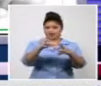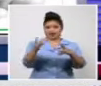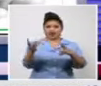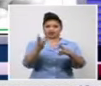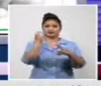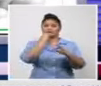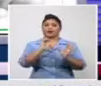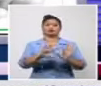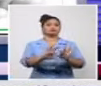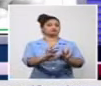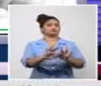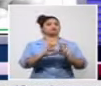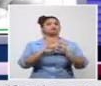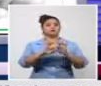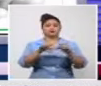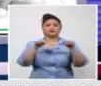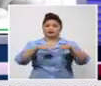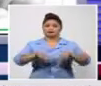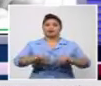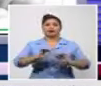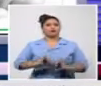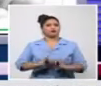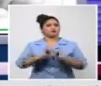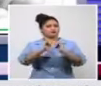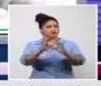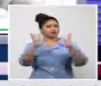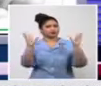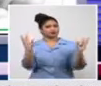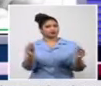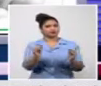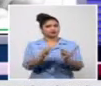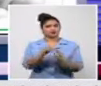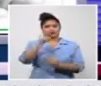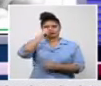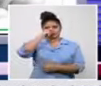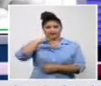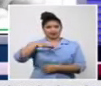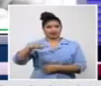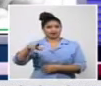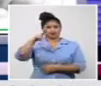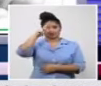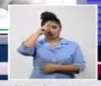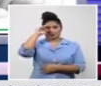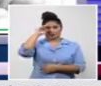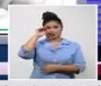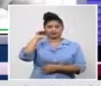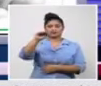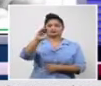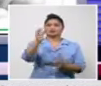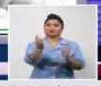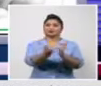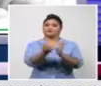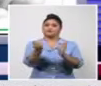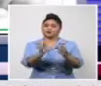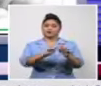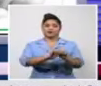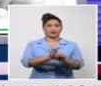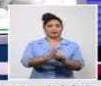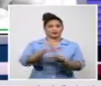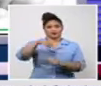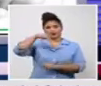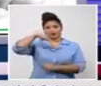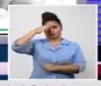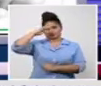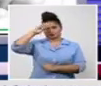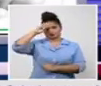el experto en conferencia de prensa el total de niños hospitalizados en nuestros hospitalizados